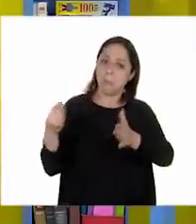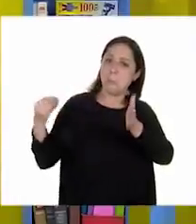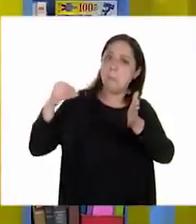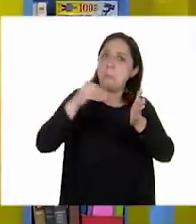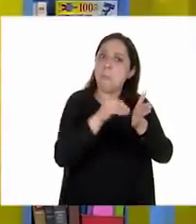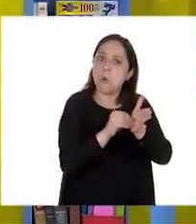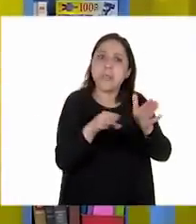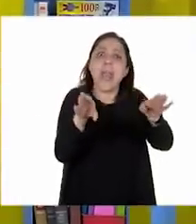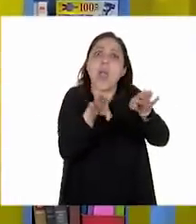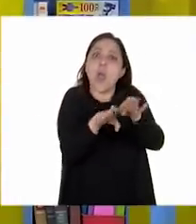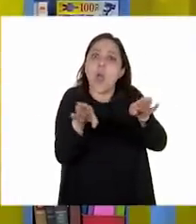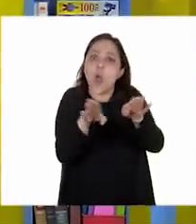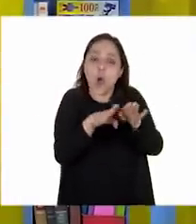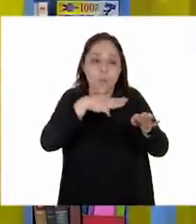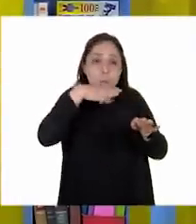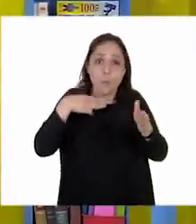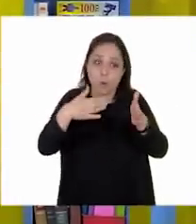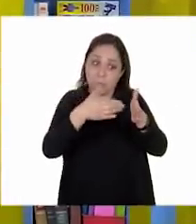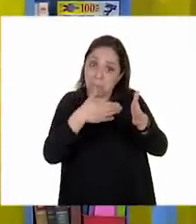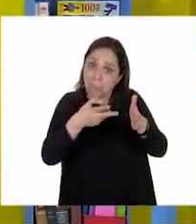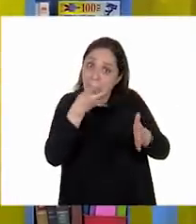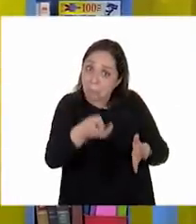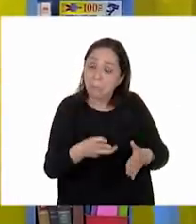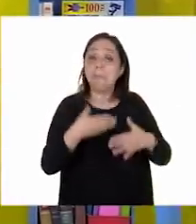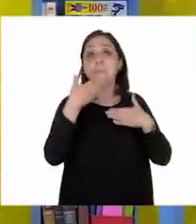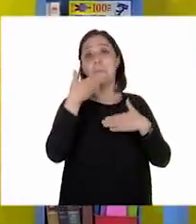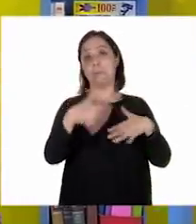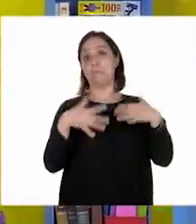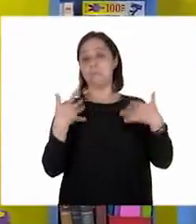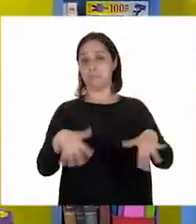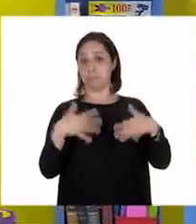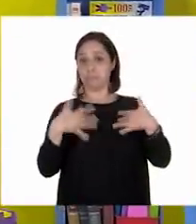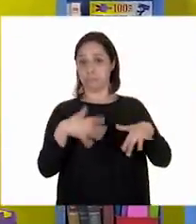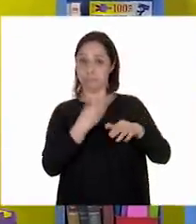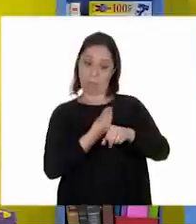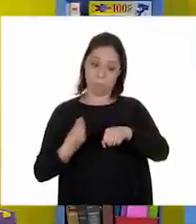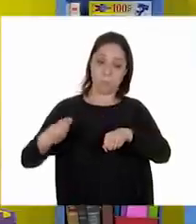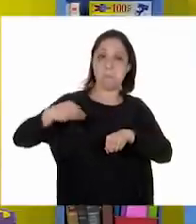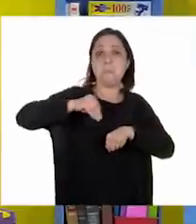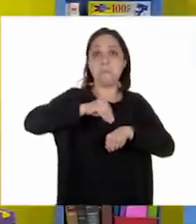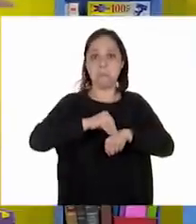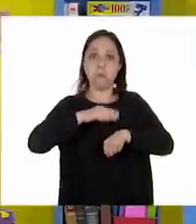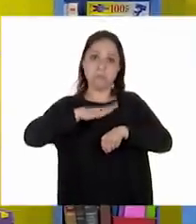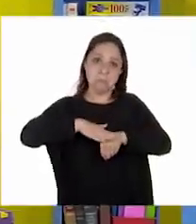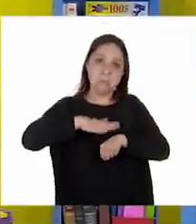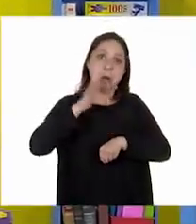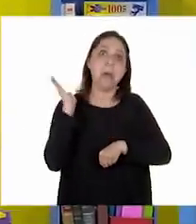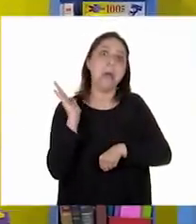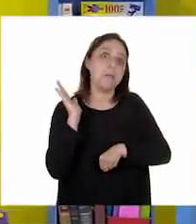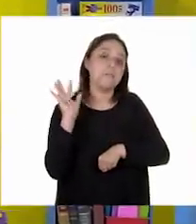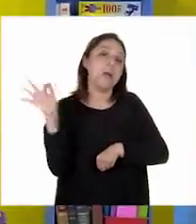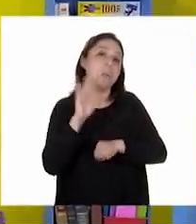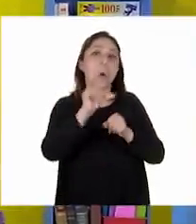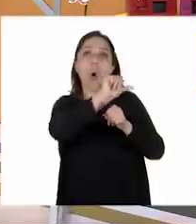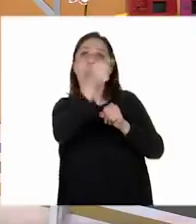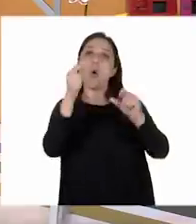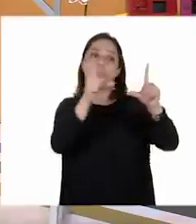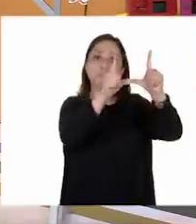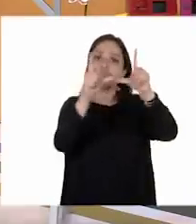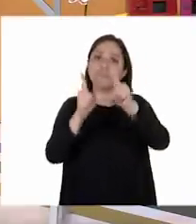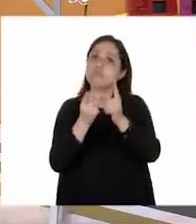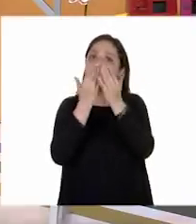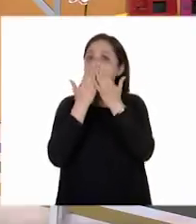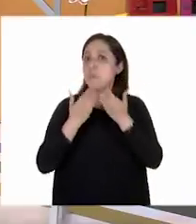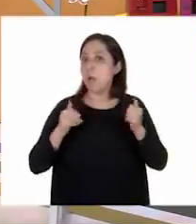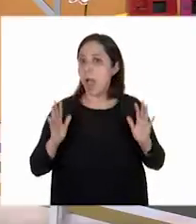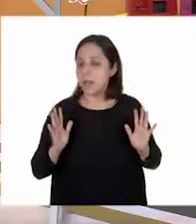¿Cómo preparar? Entonces, esa es información extra que probablemente no habíamos visto en otras, ¿verdad? Claro que